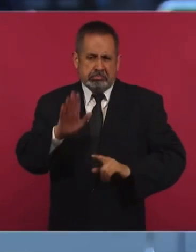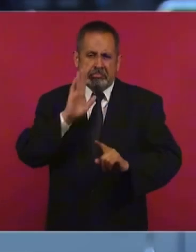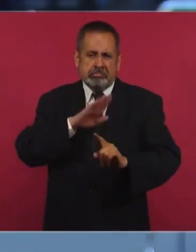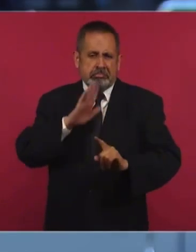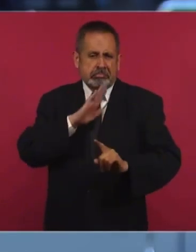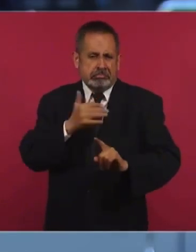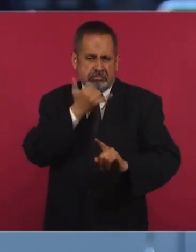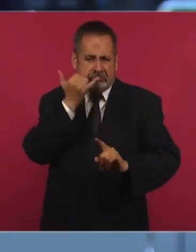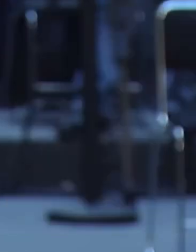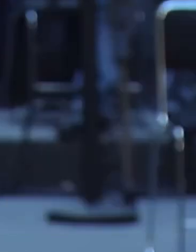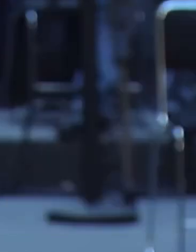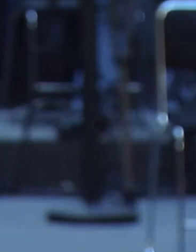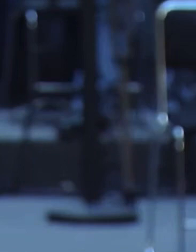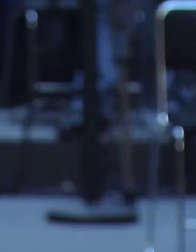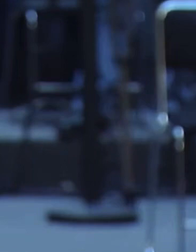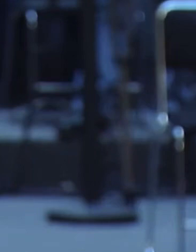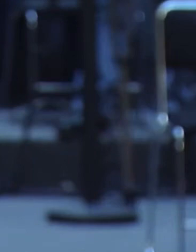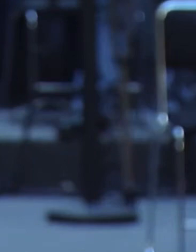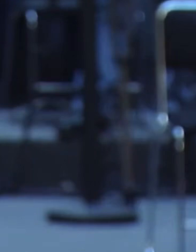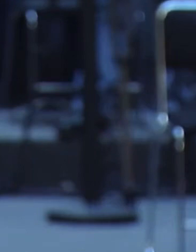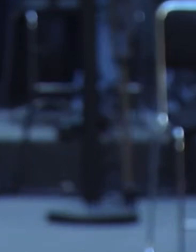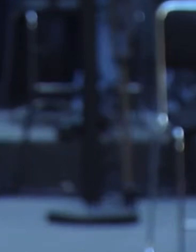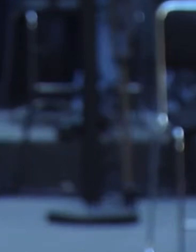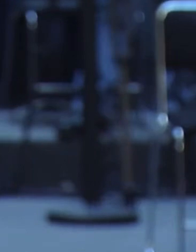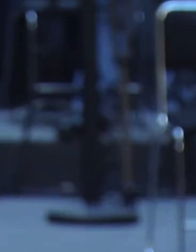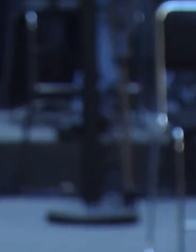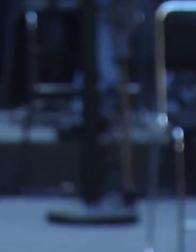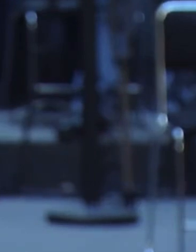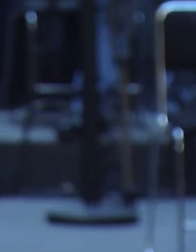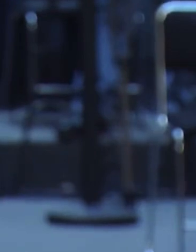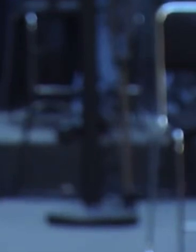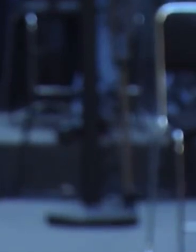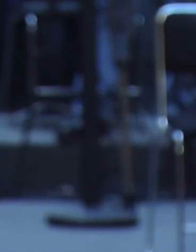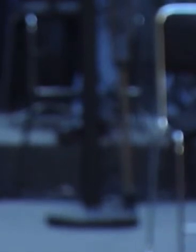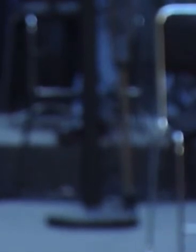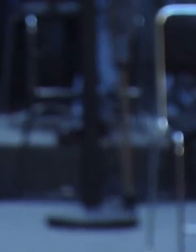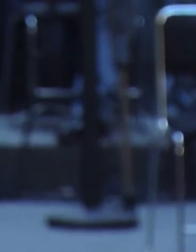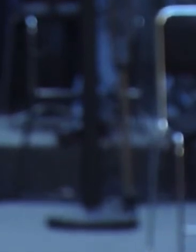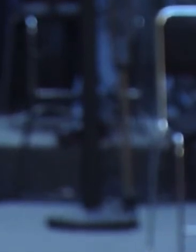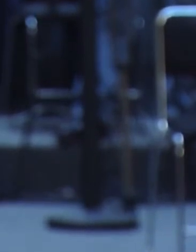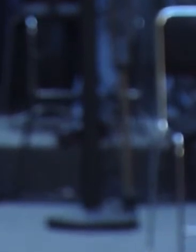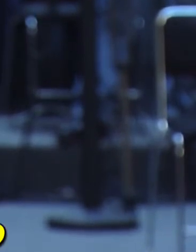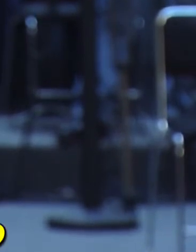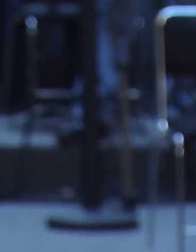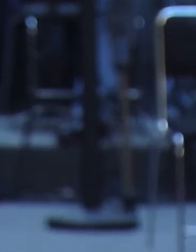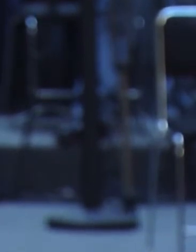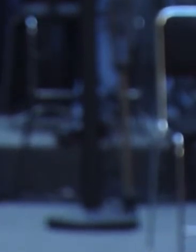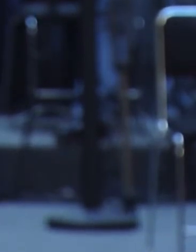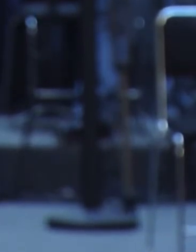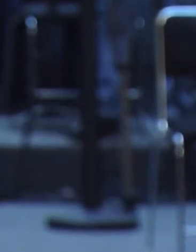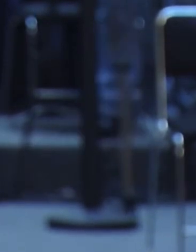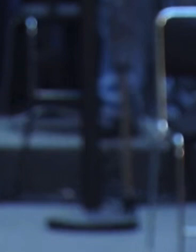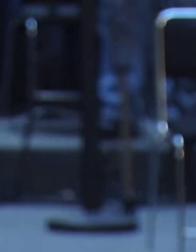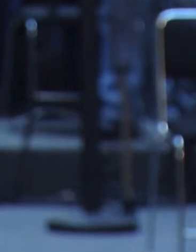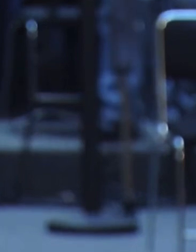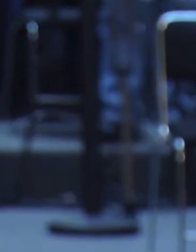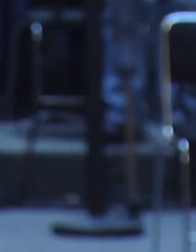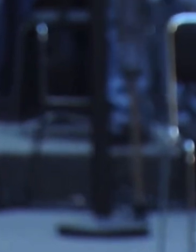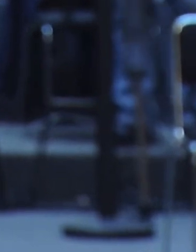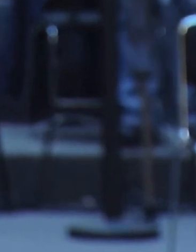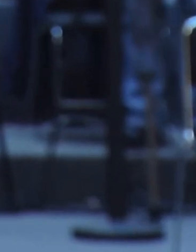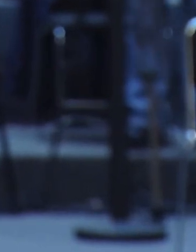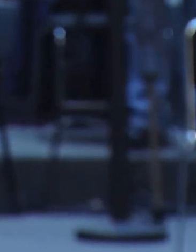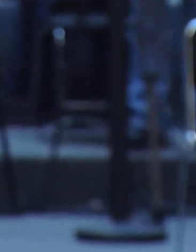pero entonces ahí que falló la cabeza, en ese caso es el general que estaba en ese momento cuando Peña Nieto sin fuegos.